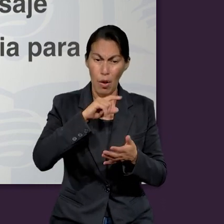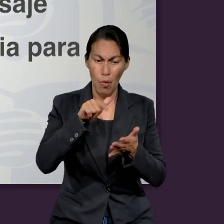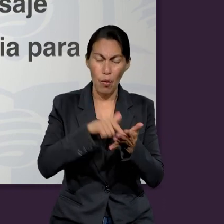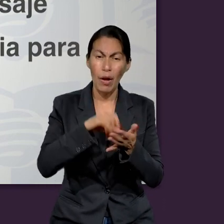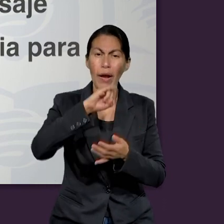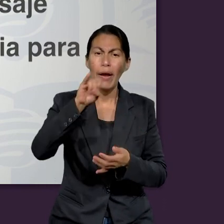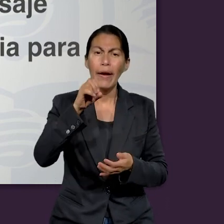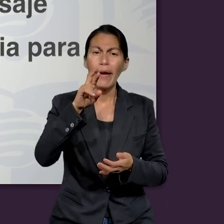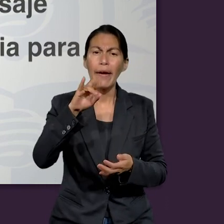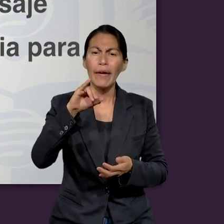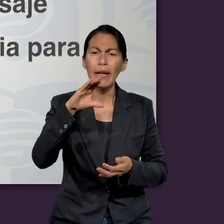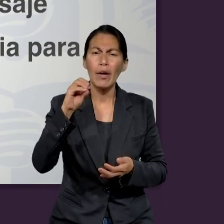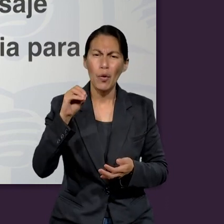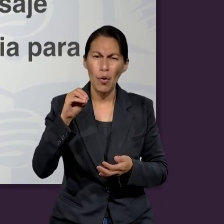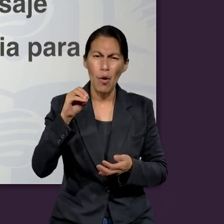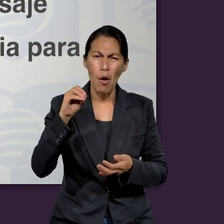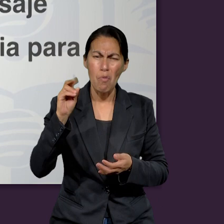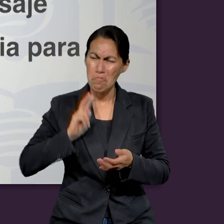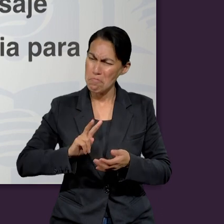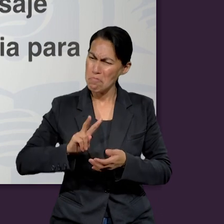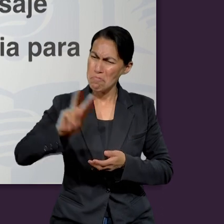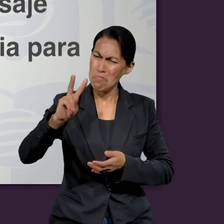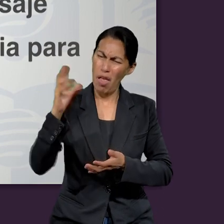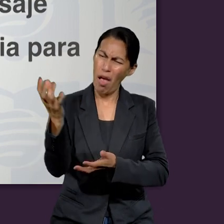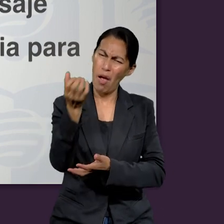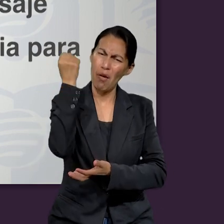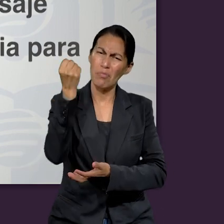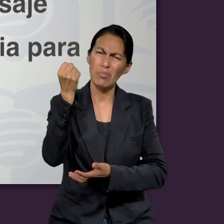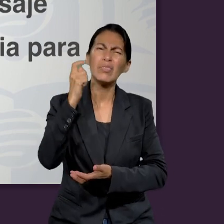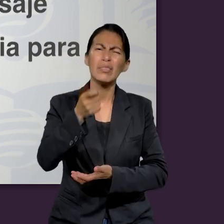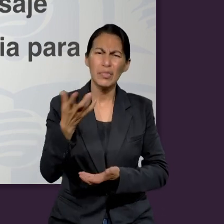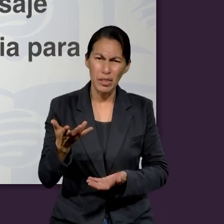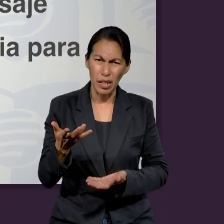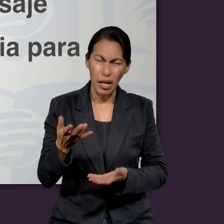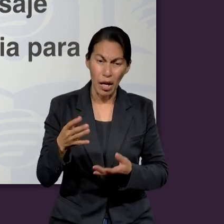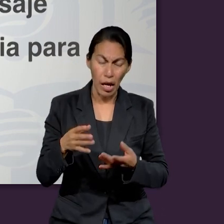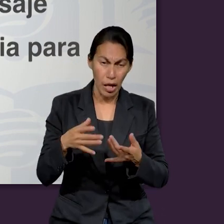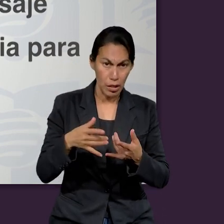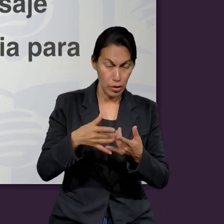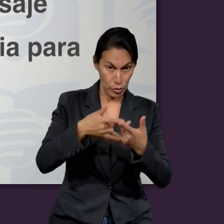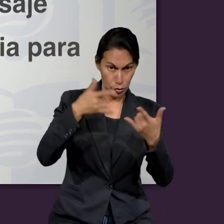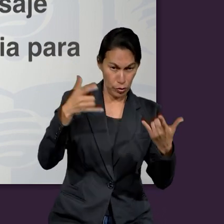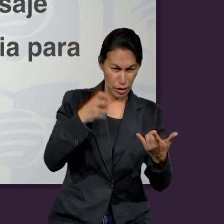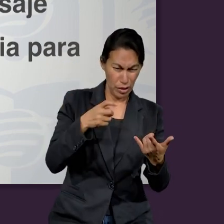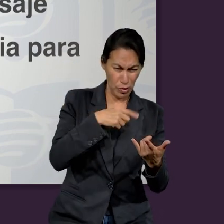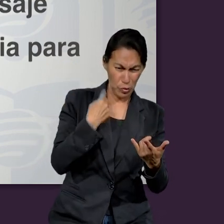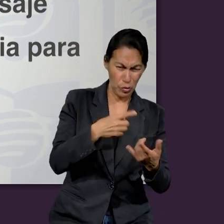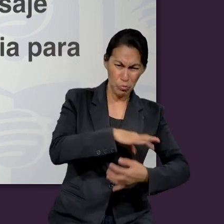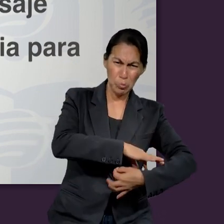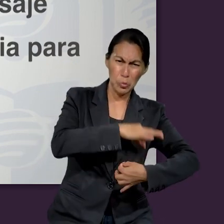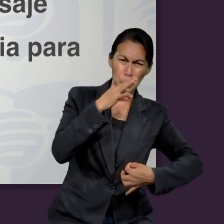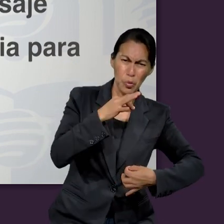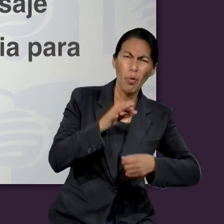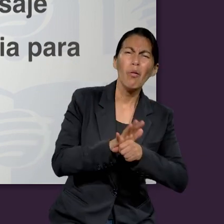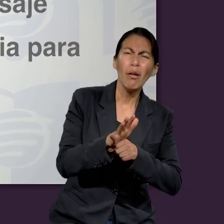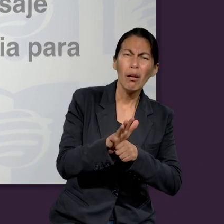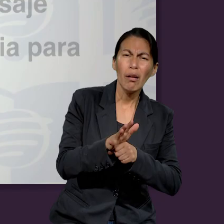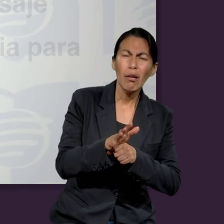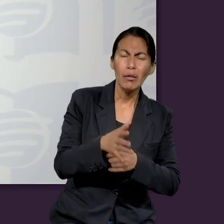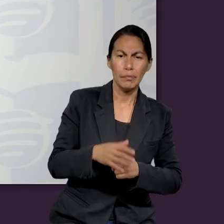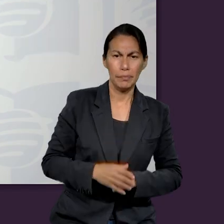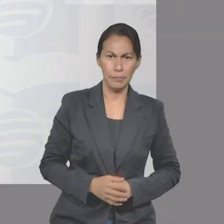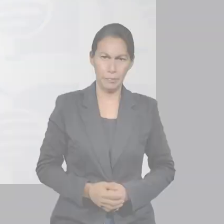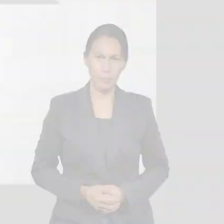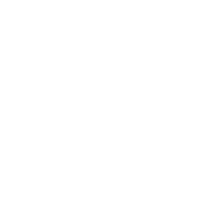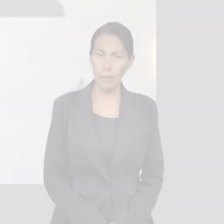poderosa victoria en Jericó? ¿Y qué mensaje debemos extraer de esta historia para nosotros?